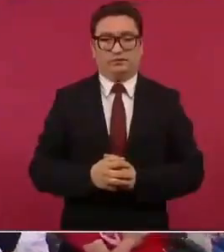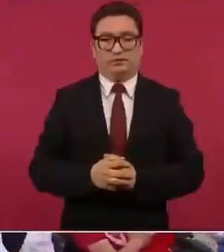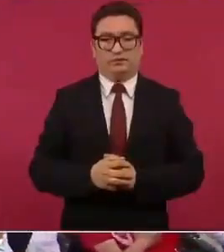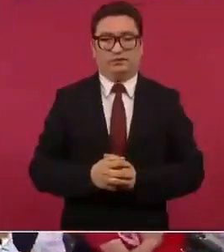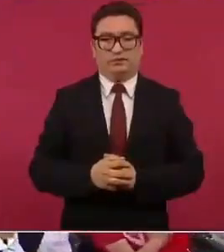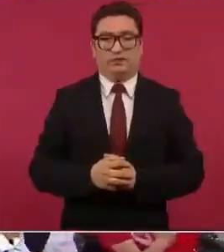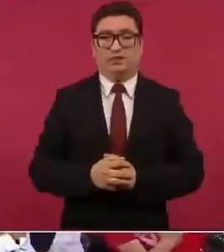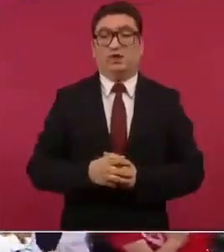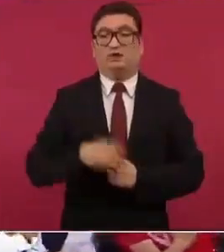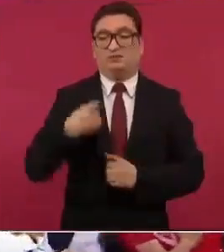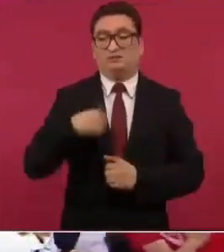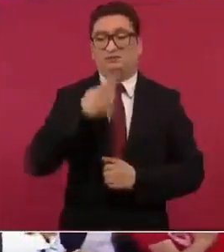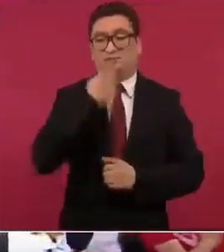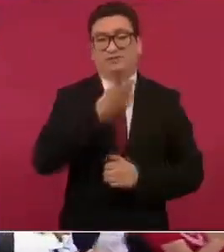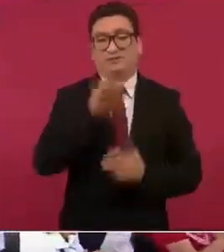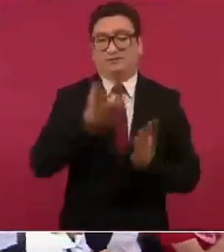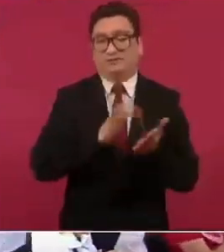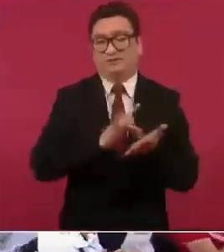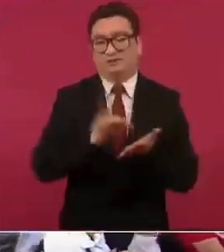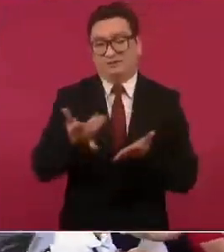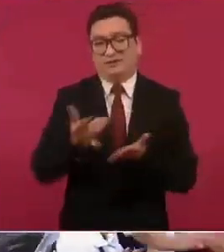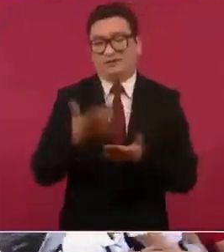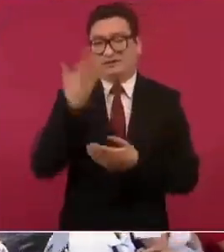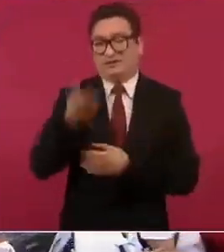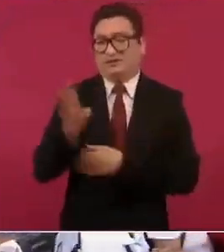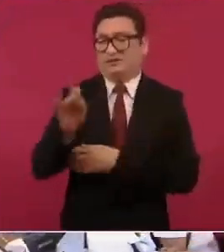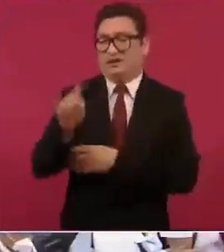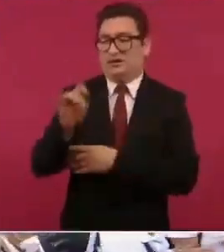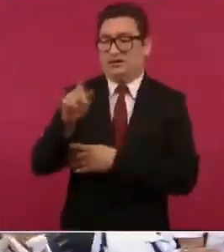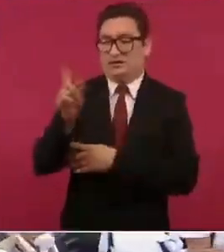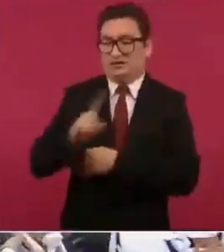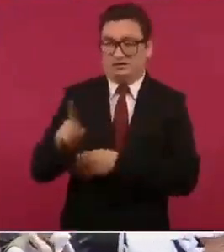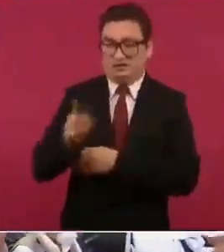agradezco a Beatriz